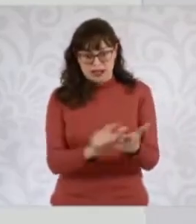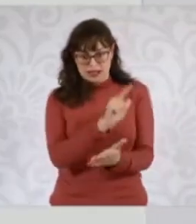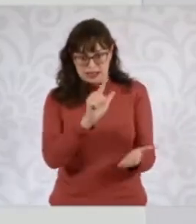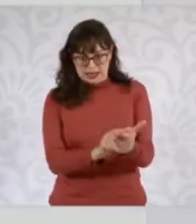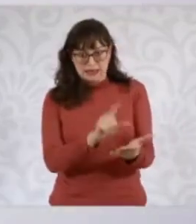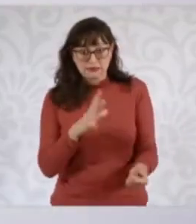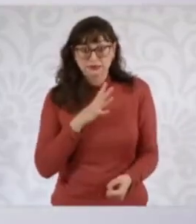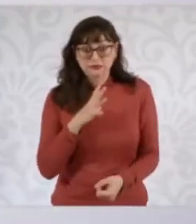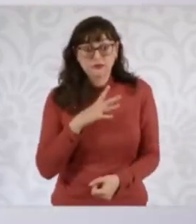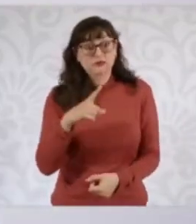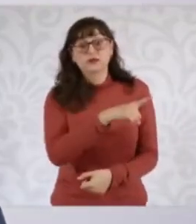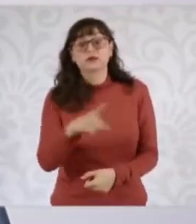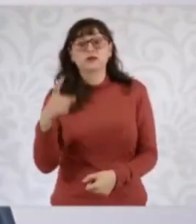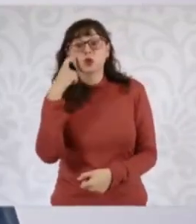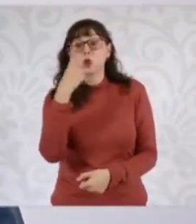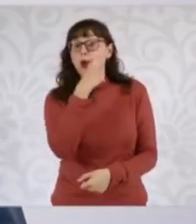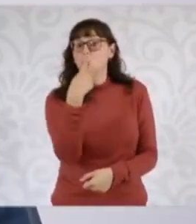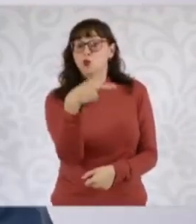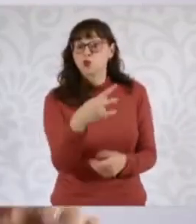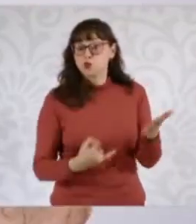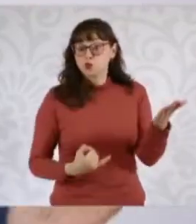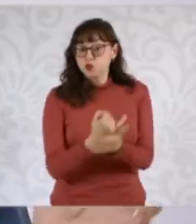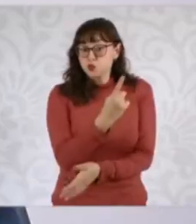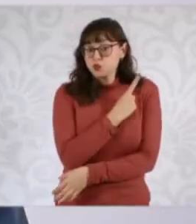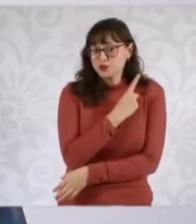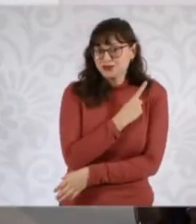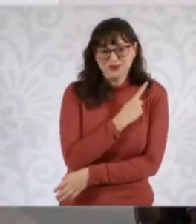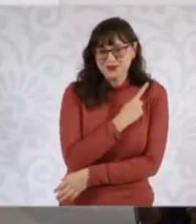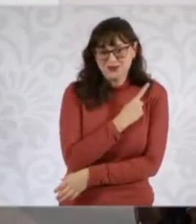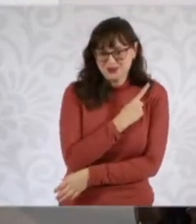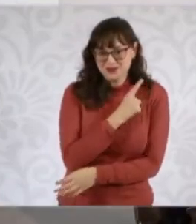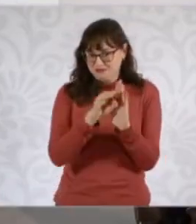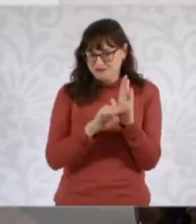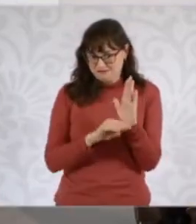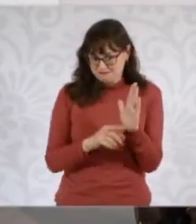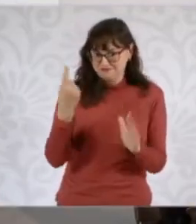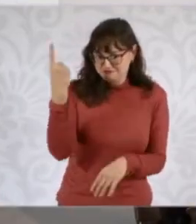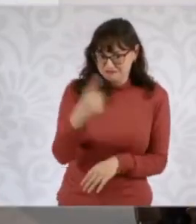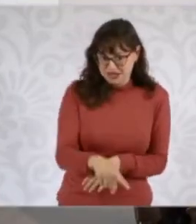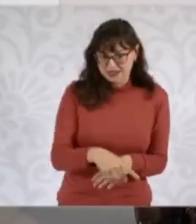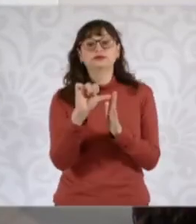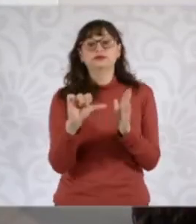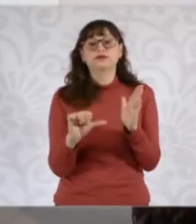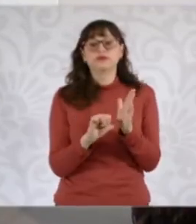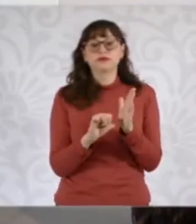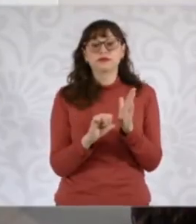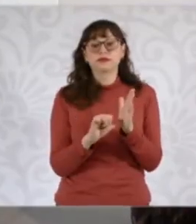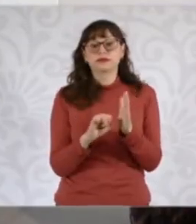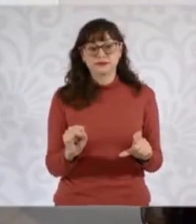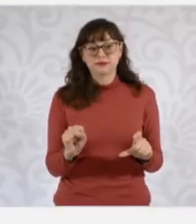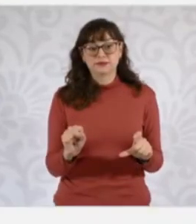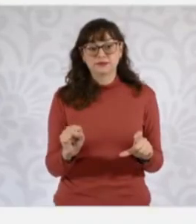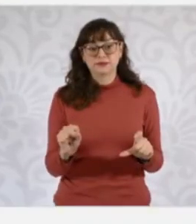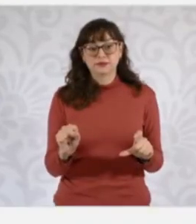decidan por voluntad propia que hacen o que no hacen, hay una ley. Y en el artículo séptimo